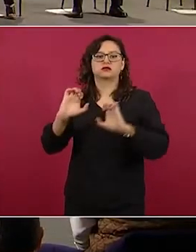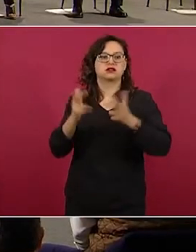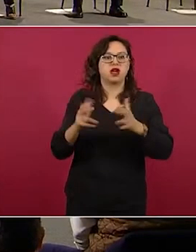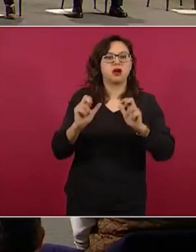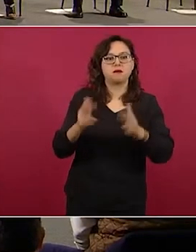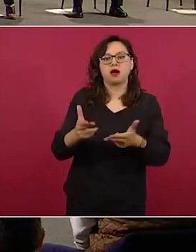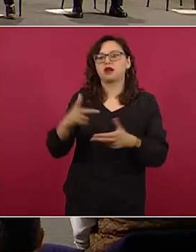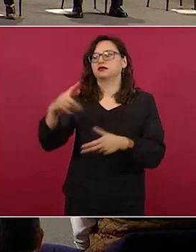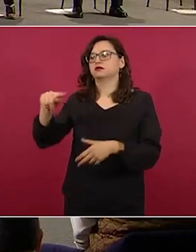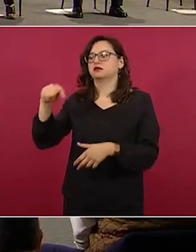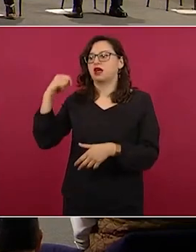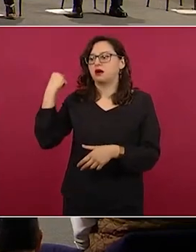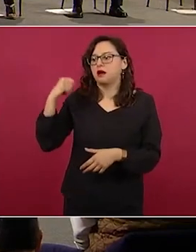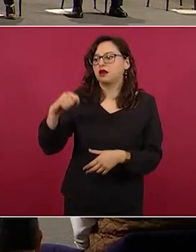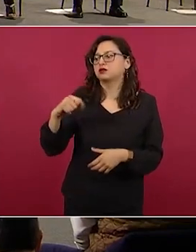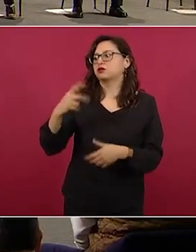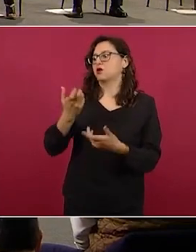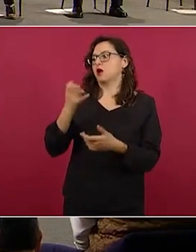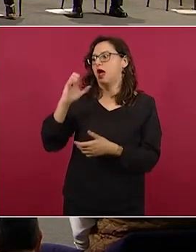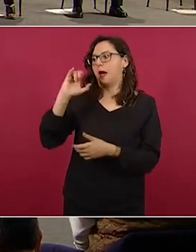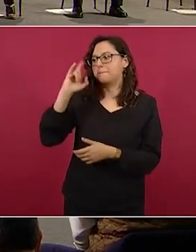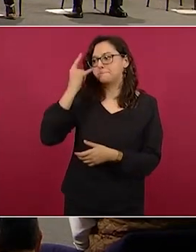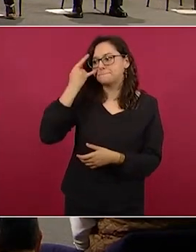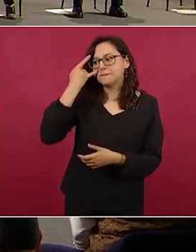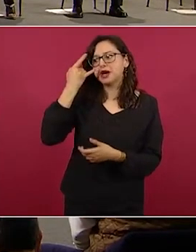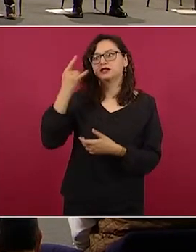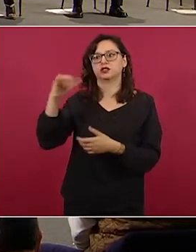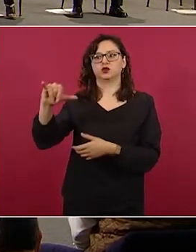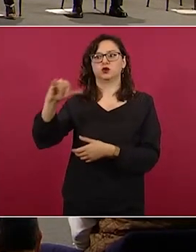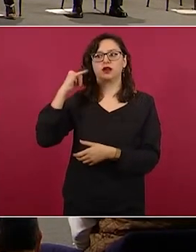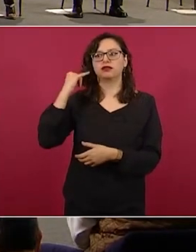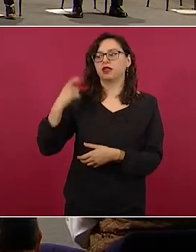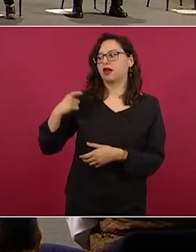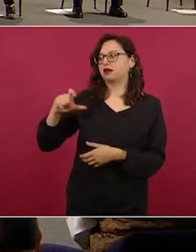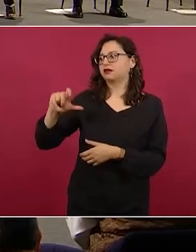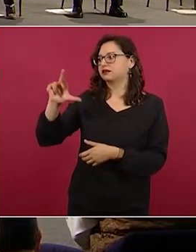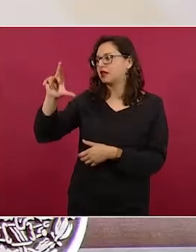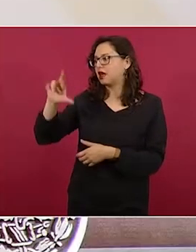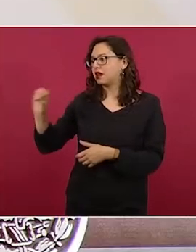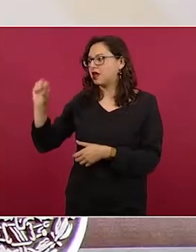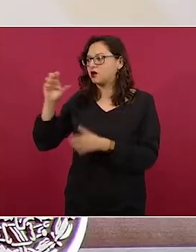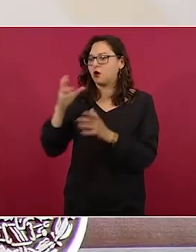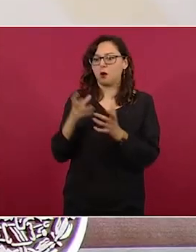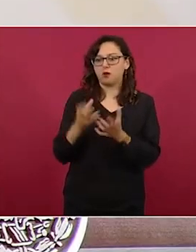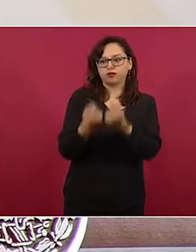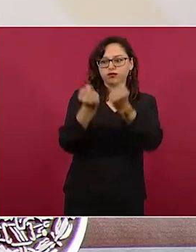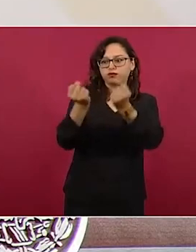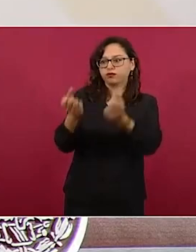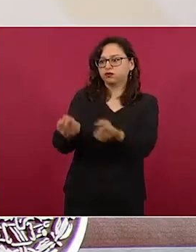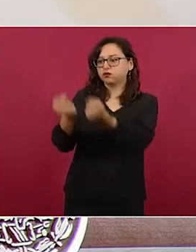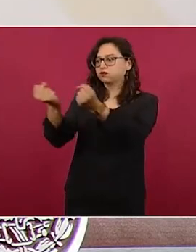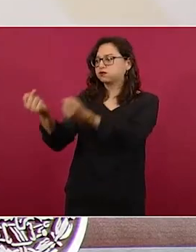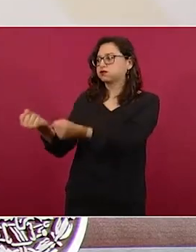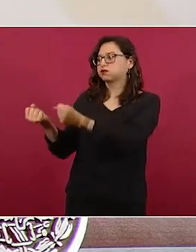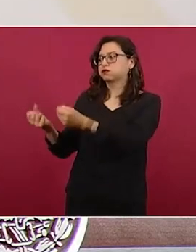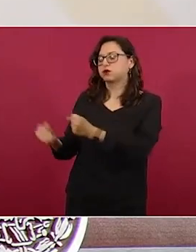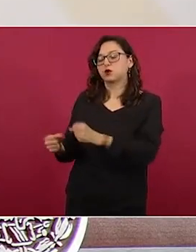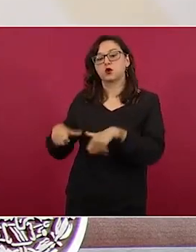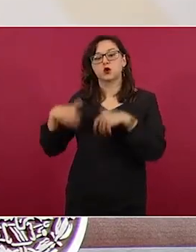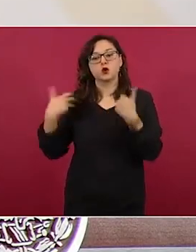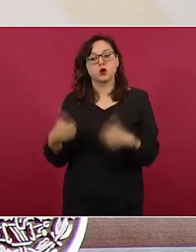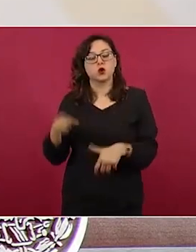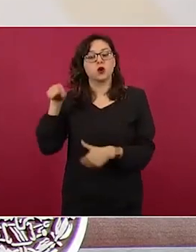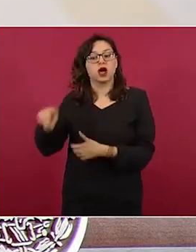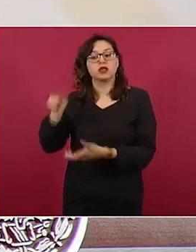Yucatán y Quintana Roo. Yo quisiera hacer un reconocimiento muy especial a los más de